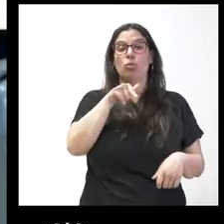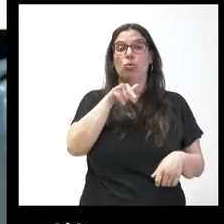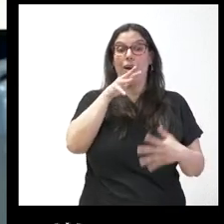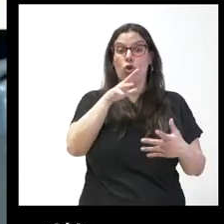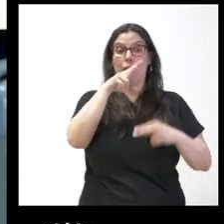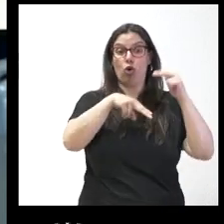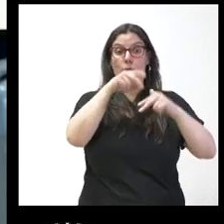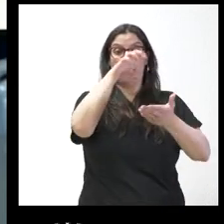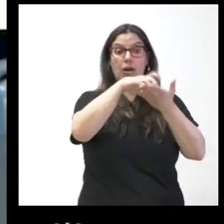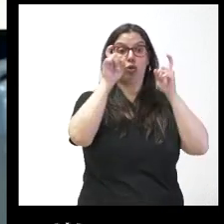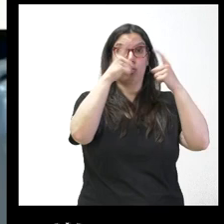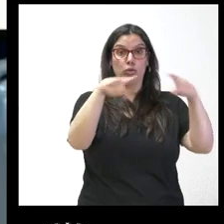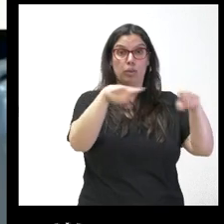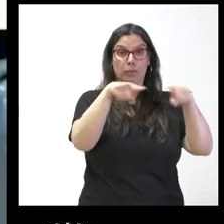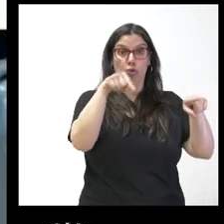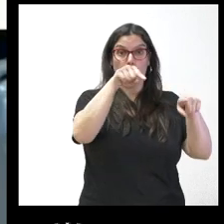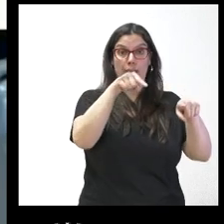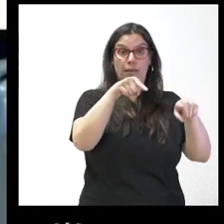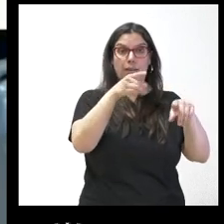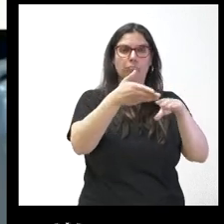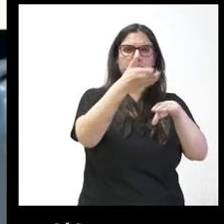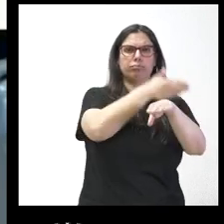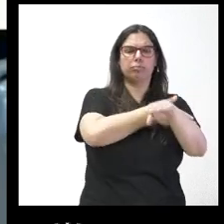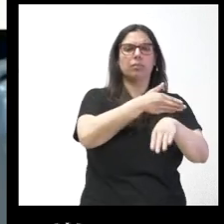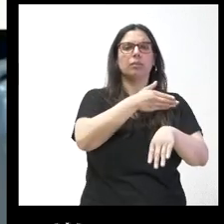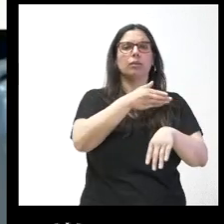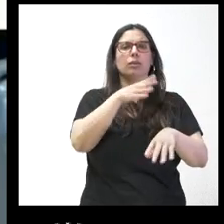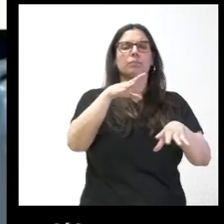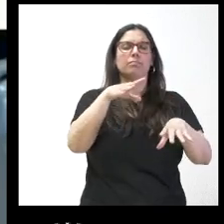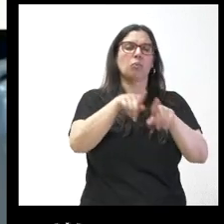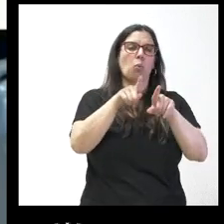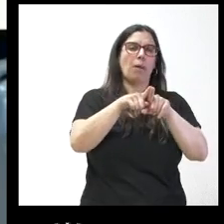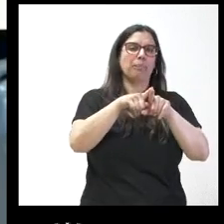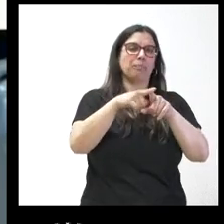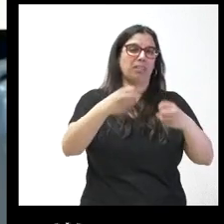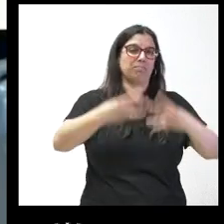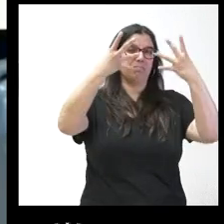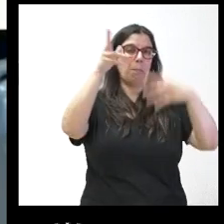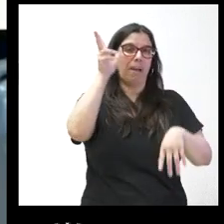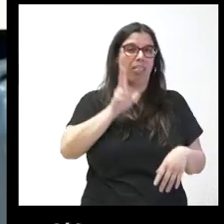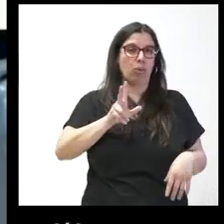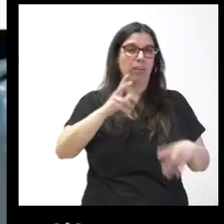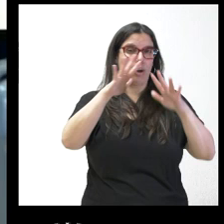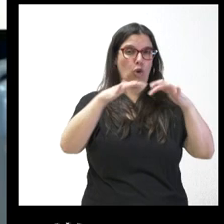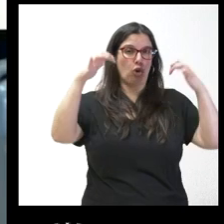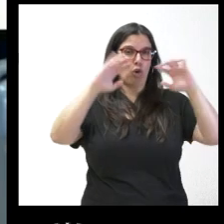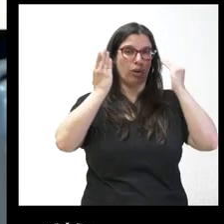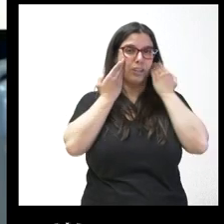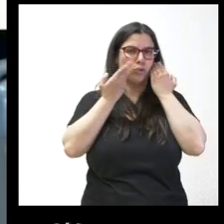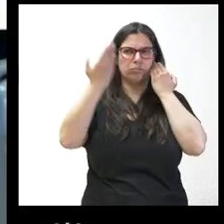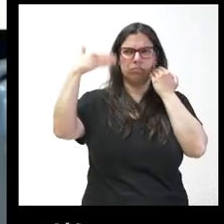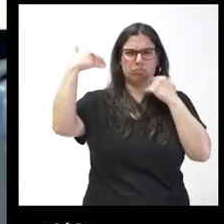conservatorio ahí va el palacio de congresos hace tres lustros por ahí se hizo